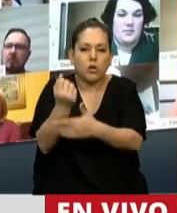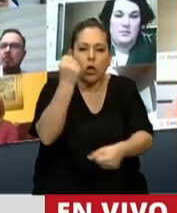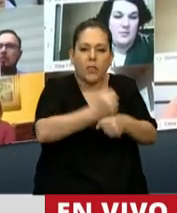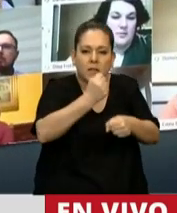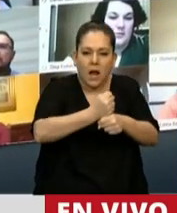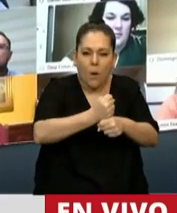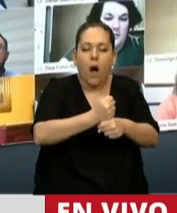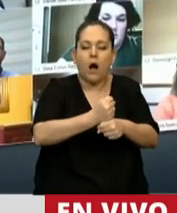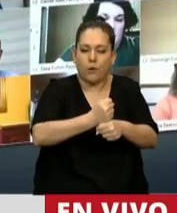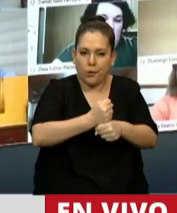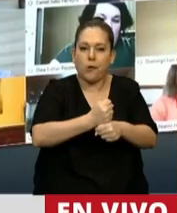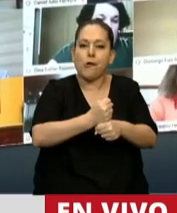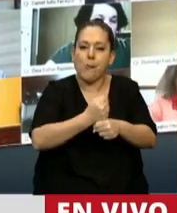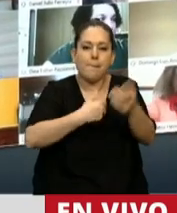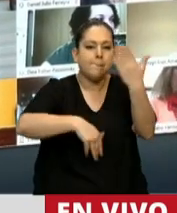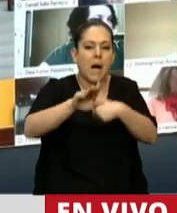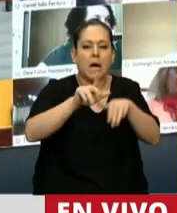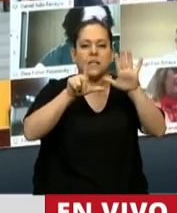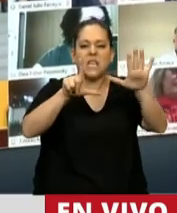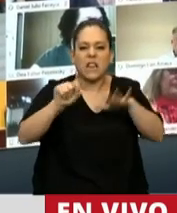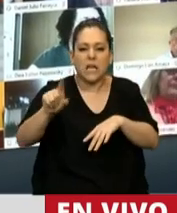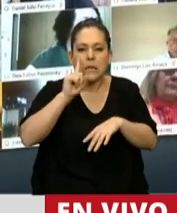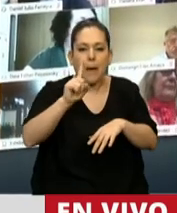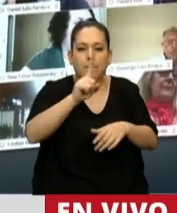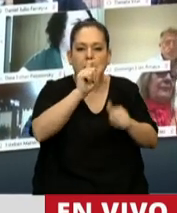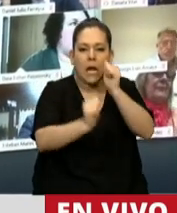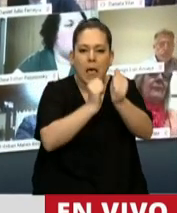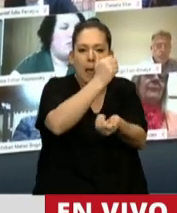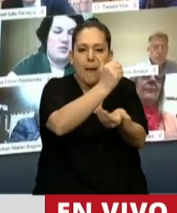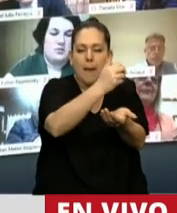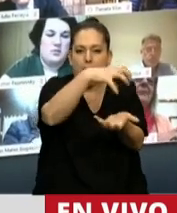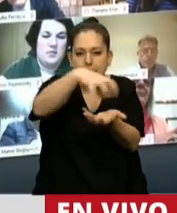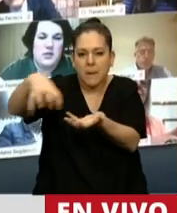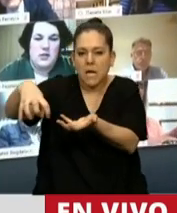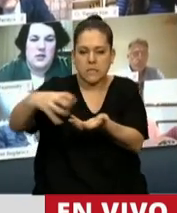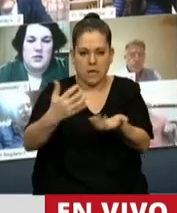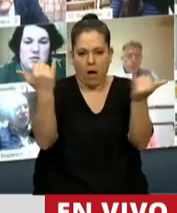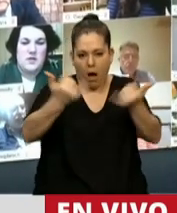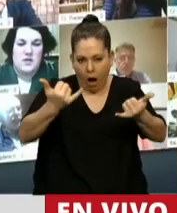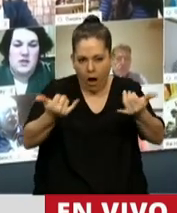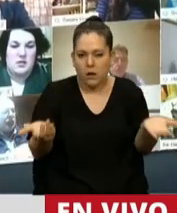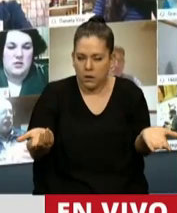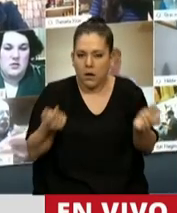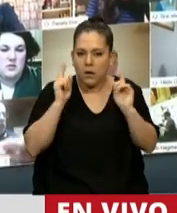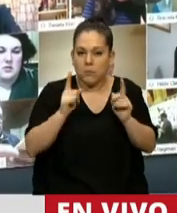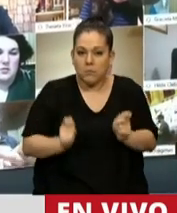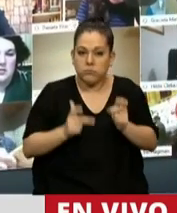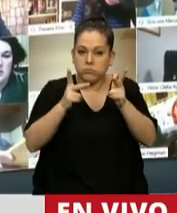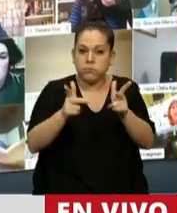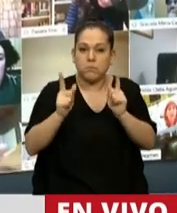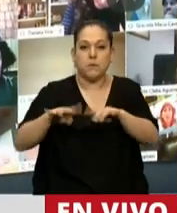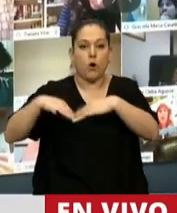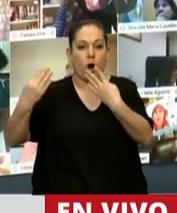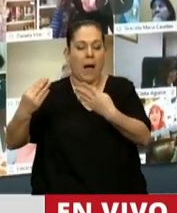indirecta. Estamos hablando de más de 70.000 empresas involucradas. De acuerdo a lo manifestado por la